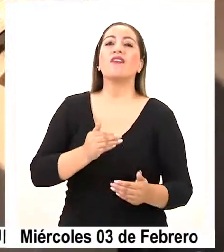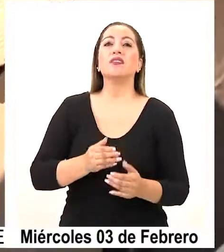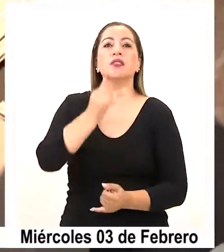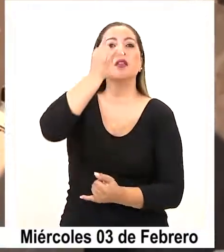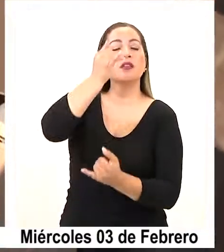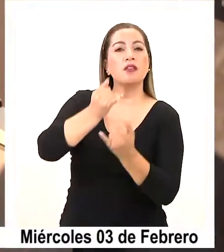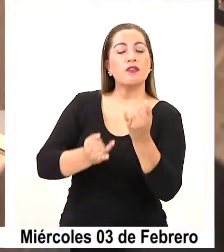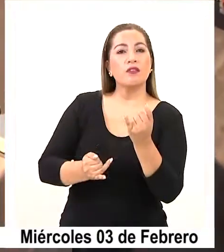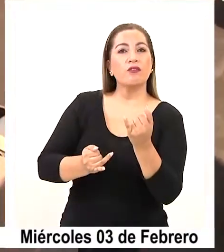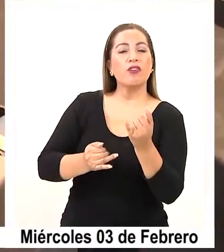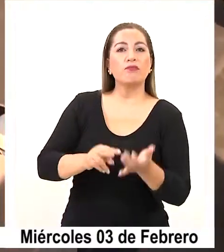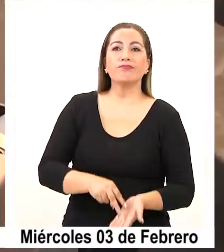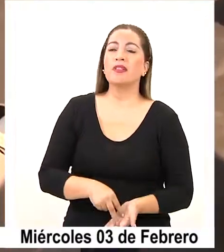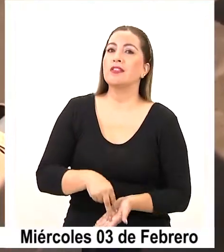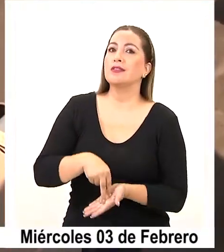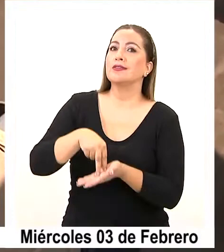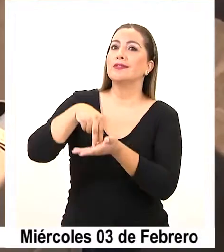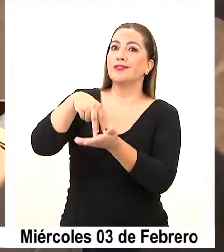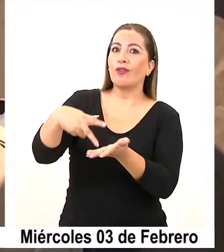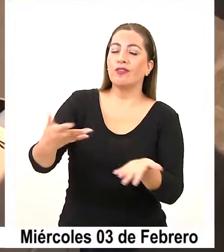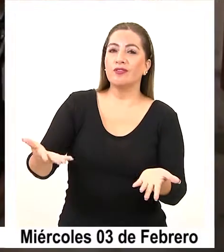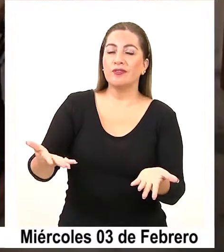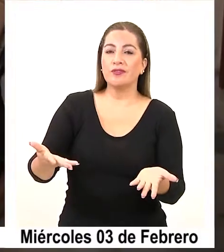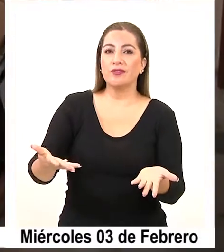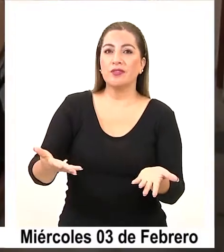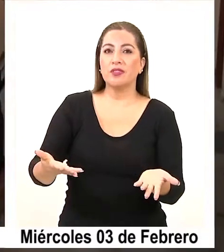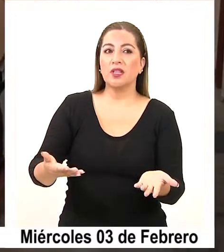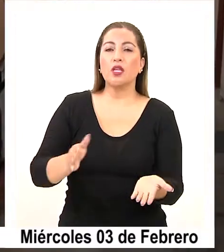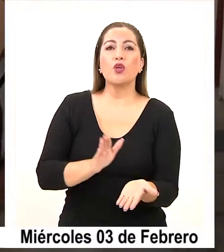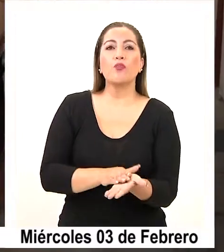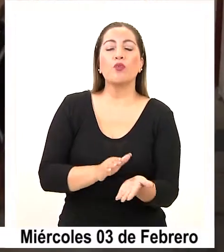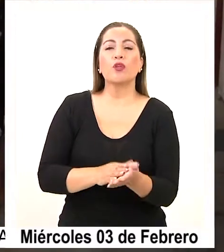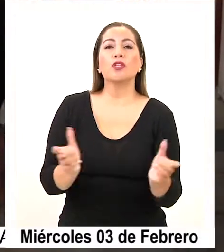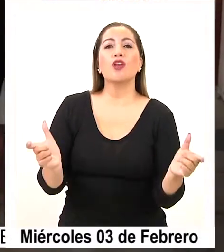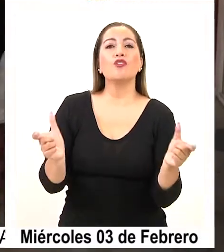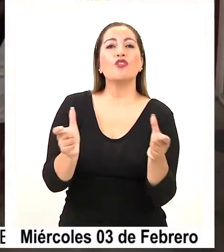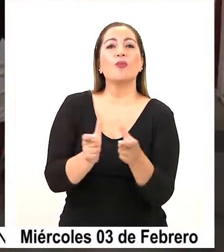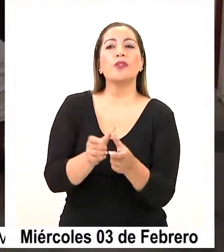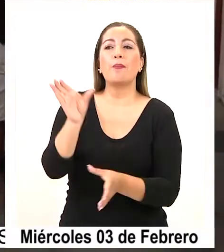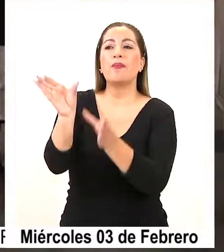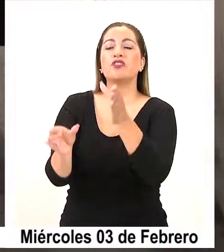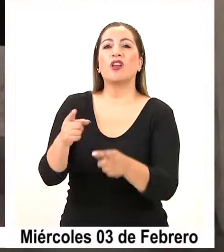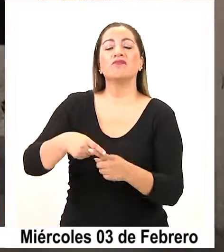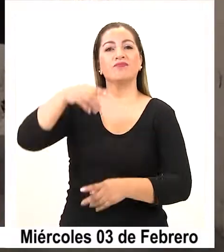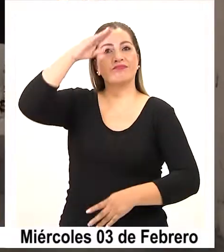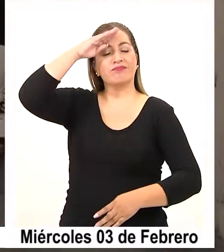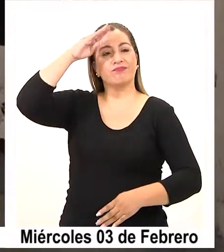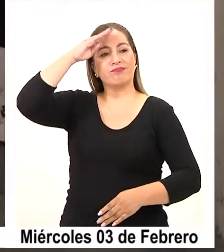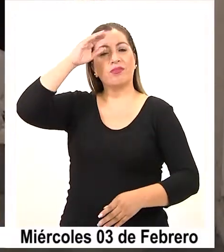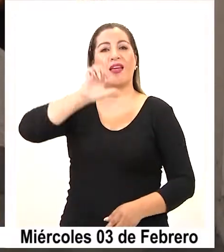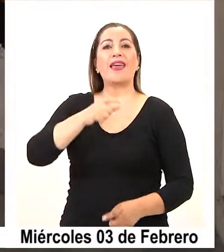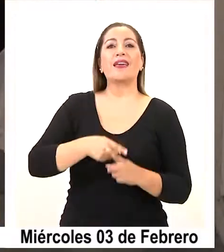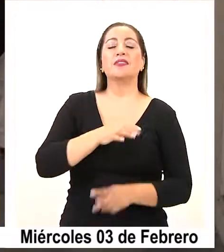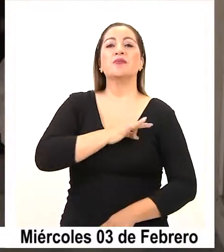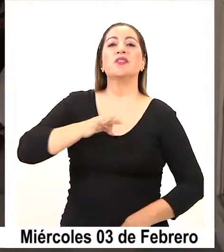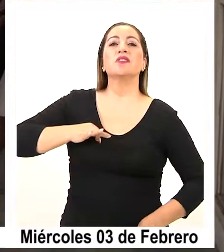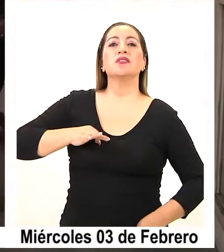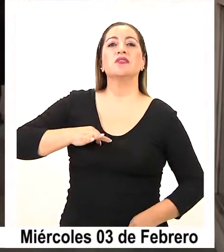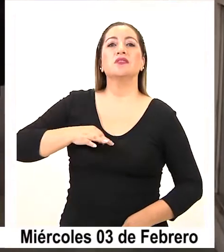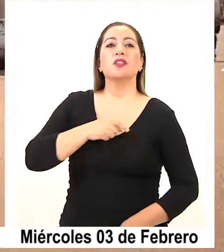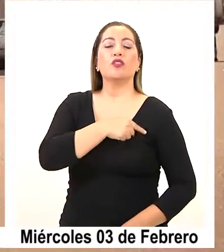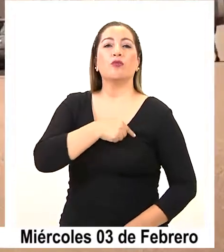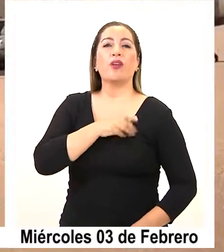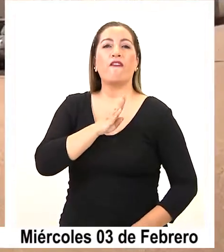término de la palanca de desarrollo de la región que propuso el comité de expertos convocado por el ex ministro Ignacio